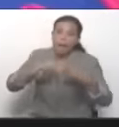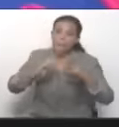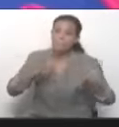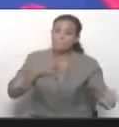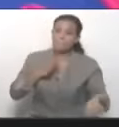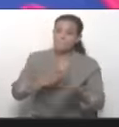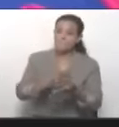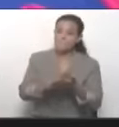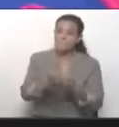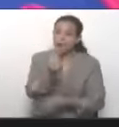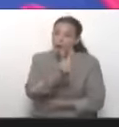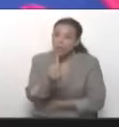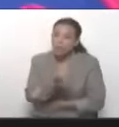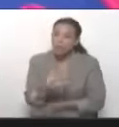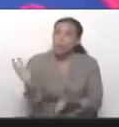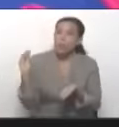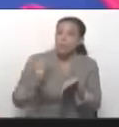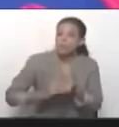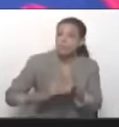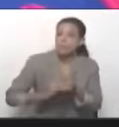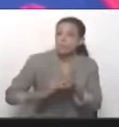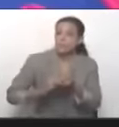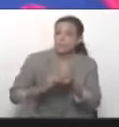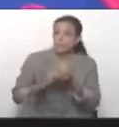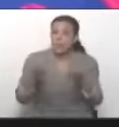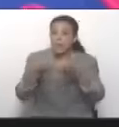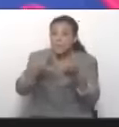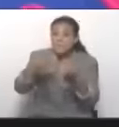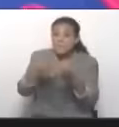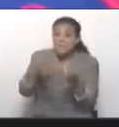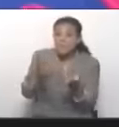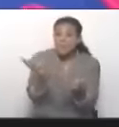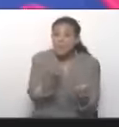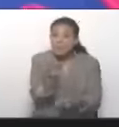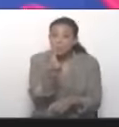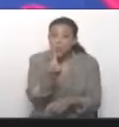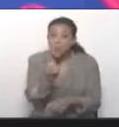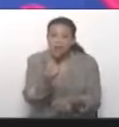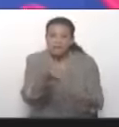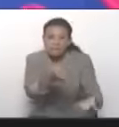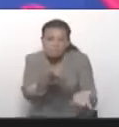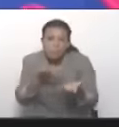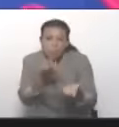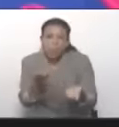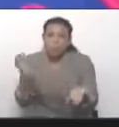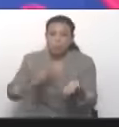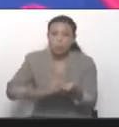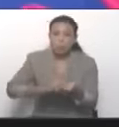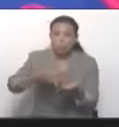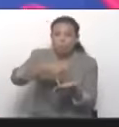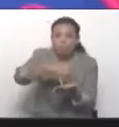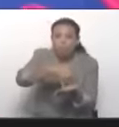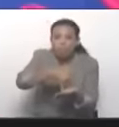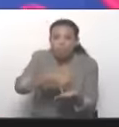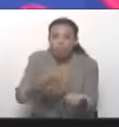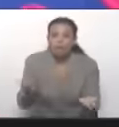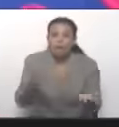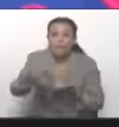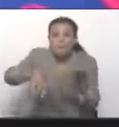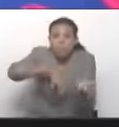vida nacional, si pueden volver a poner al país en la violencia, en la guarimba, en la desestabilización,